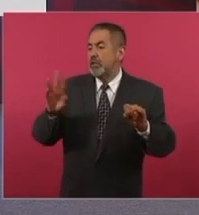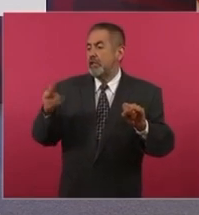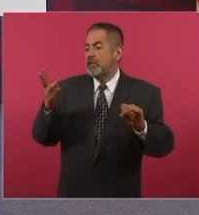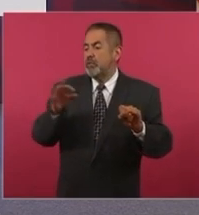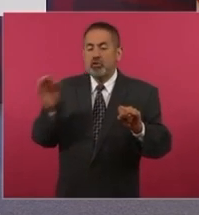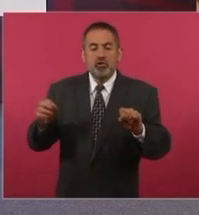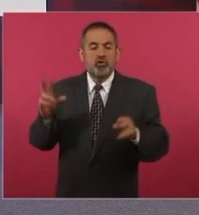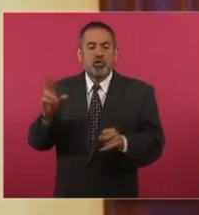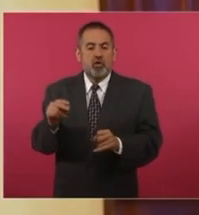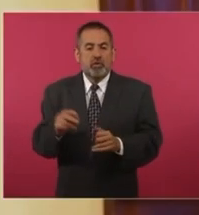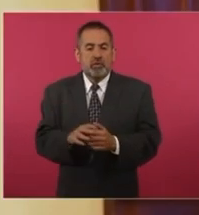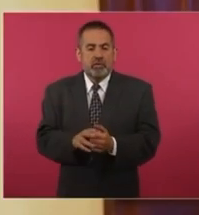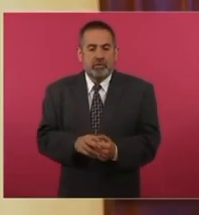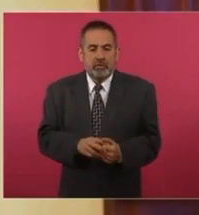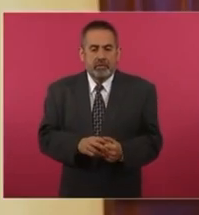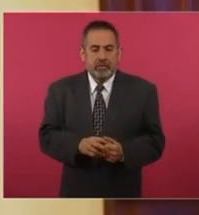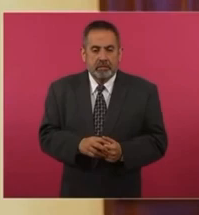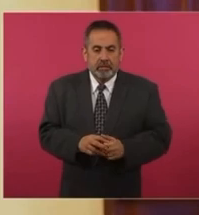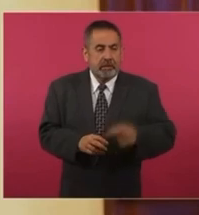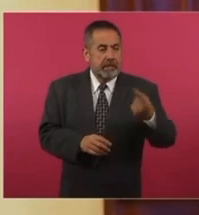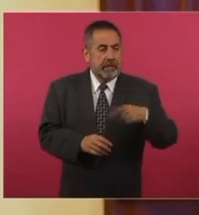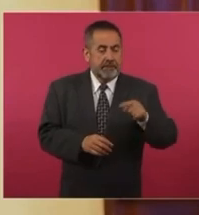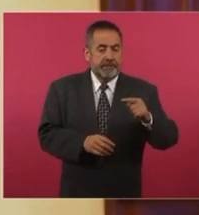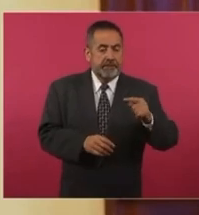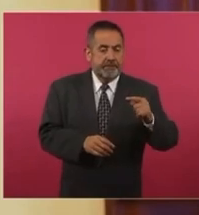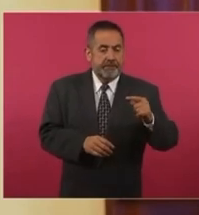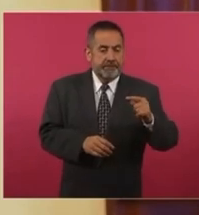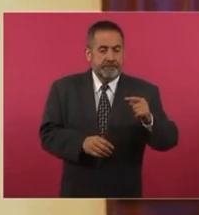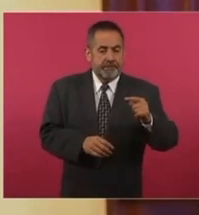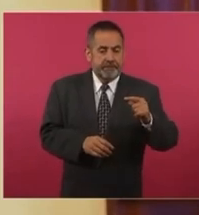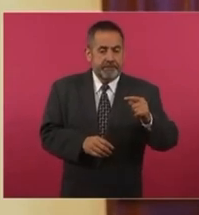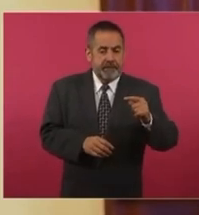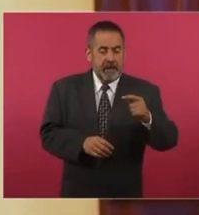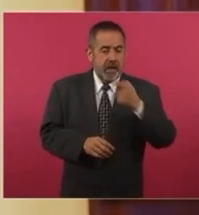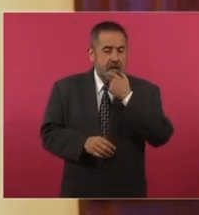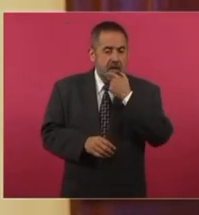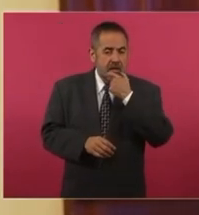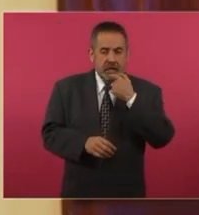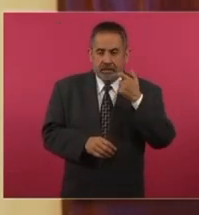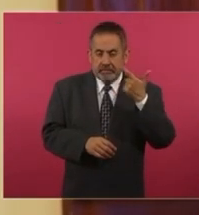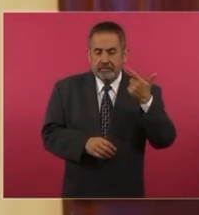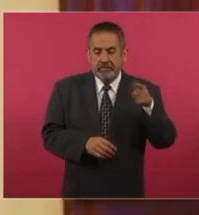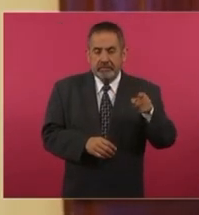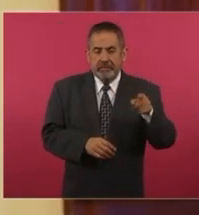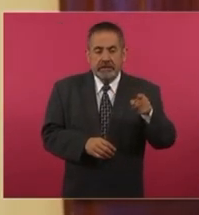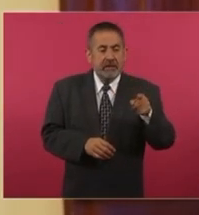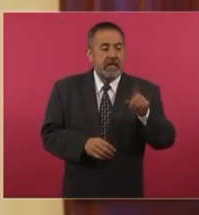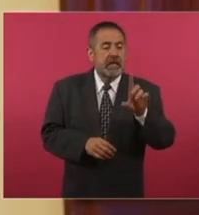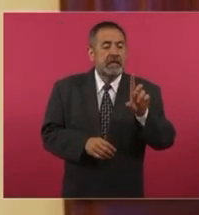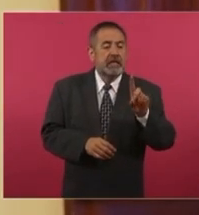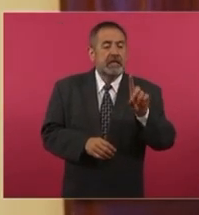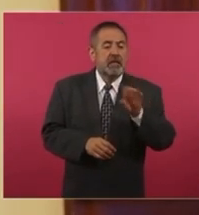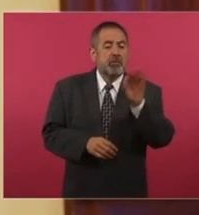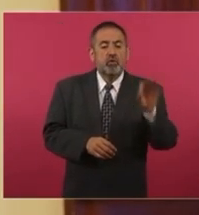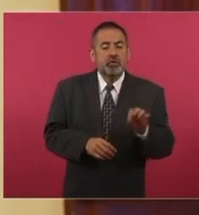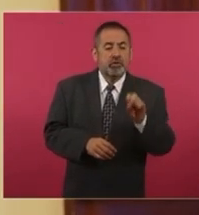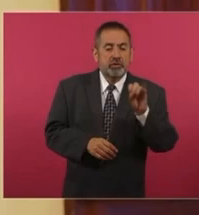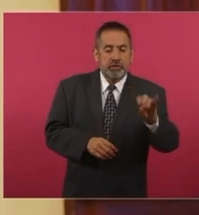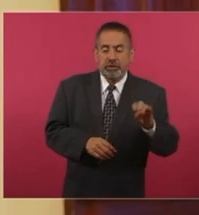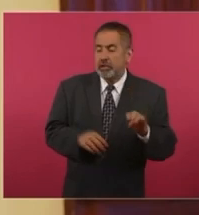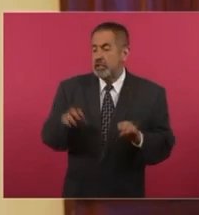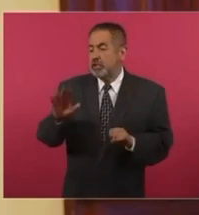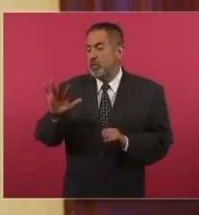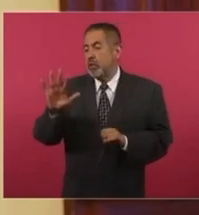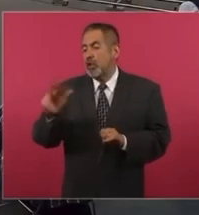por ciento de rechazo. Rishi Sunak, de Reino Unido o Inglaterra, tiene el 30 por ciento de aprobación y un